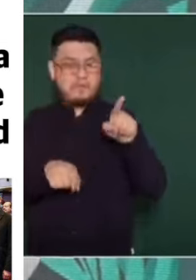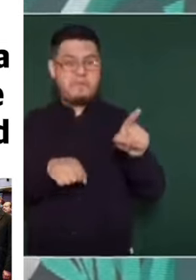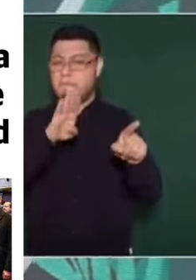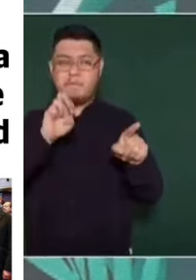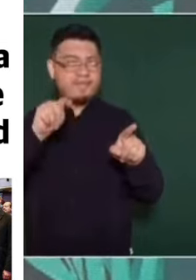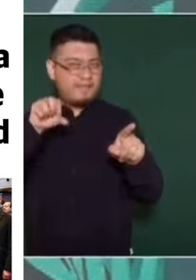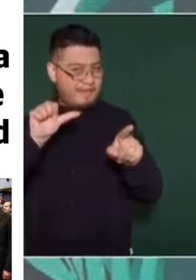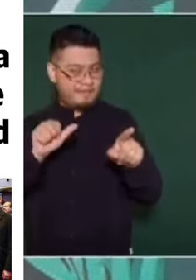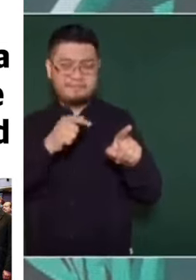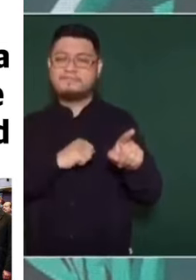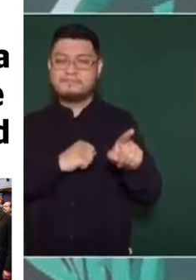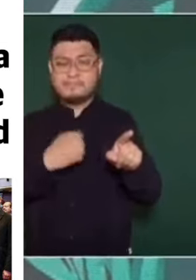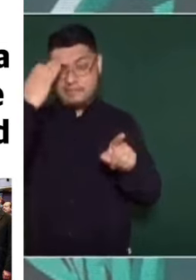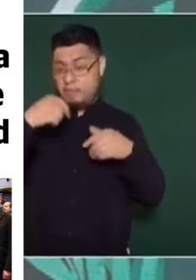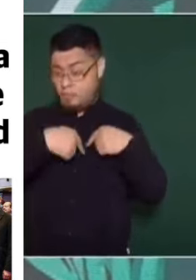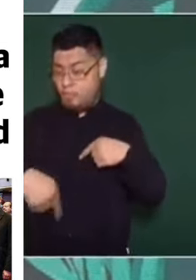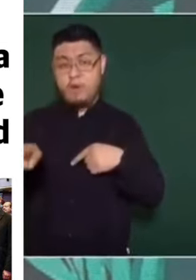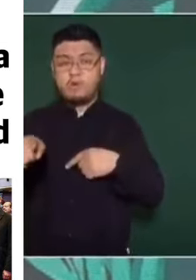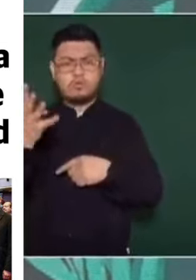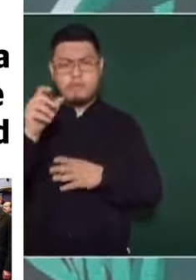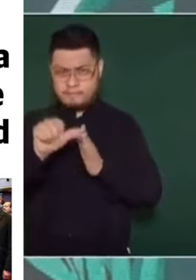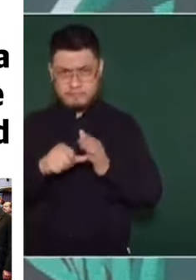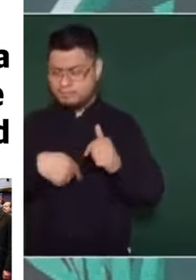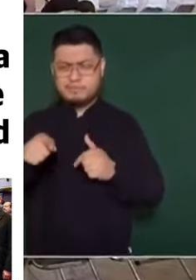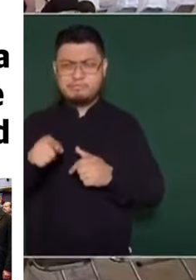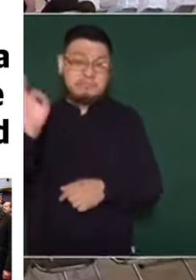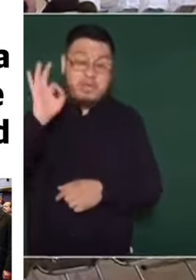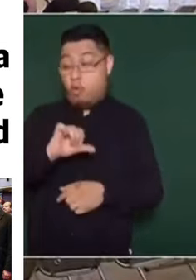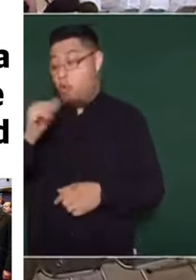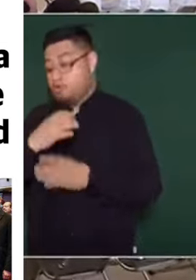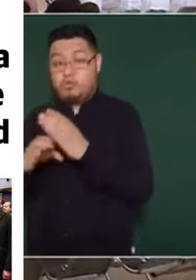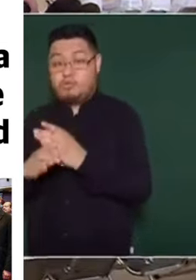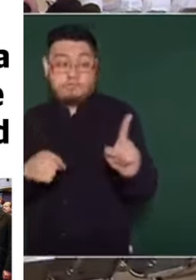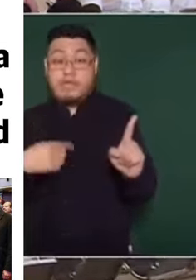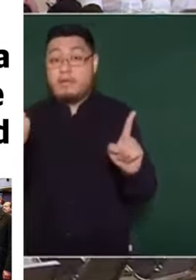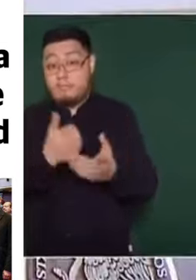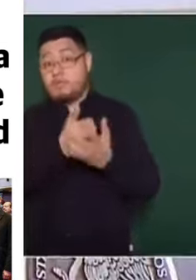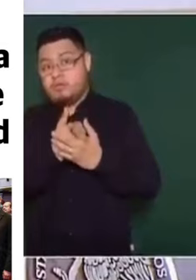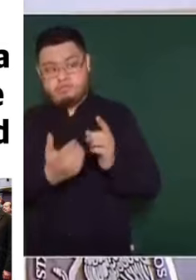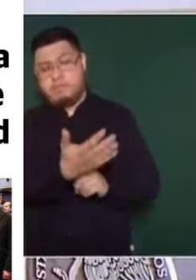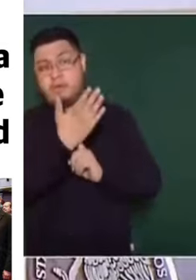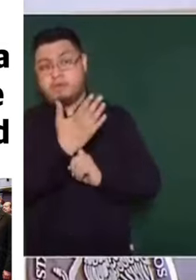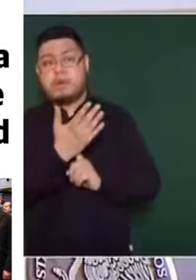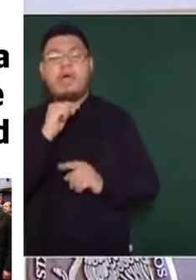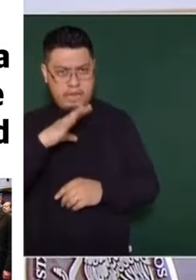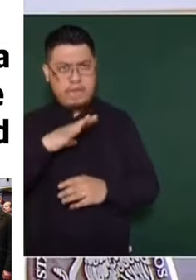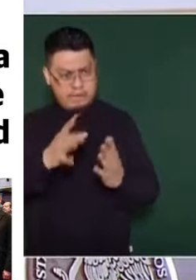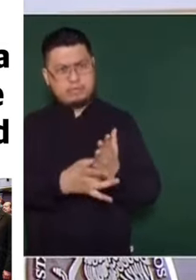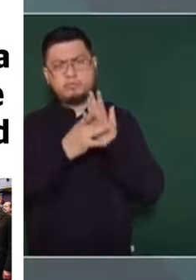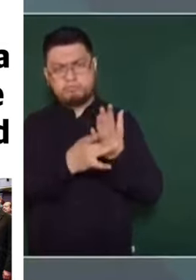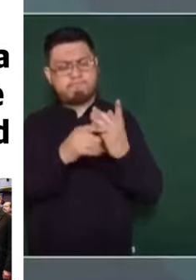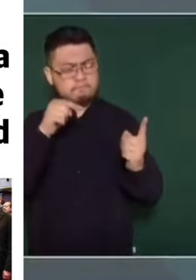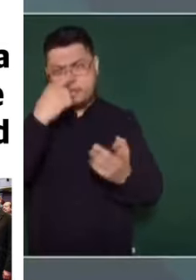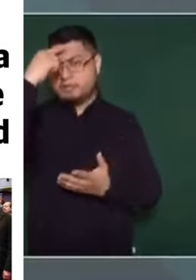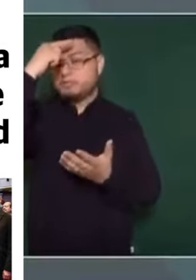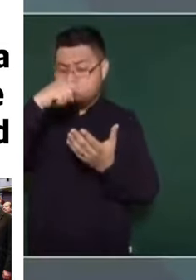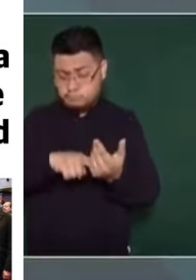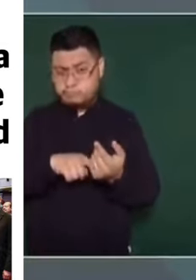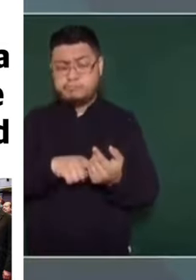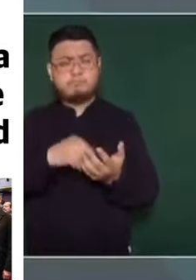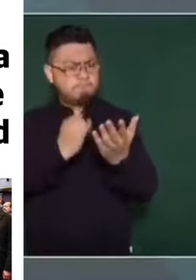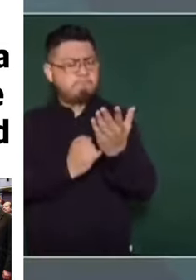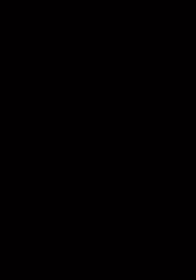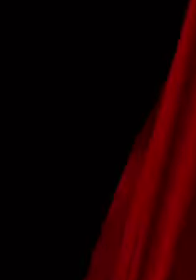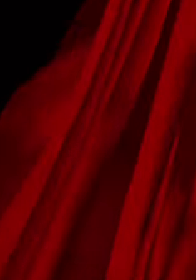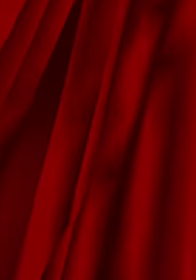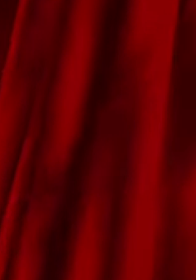Y, en el tiempo que me queda, a lo mejor en otras cosas, donde me ayude más, porque ya demostró, con hechos, que tiene convicciones, tiene principios, que